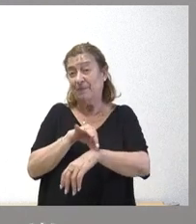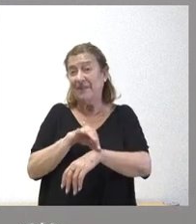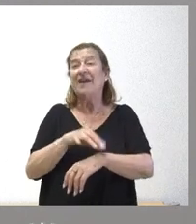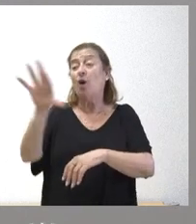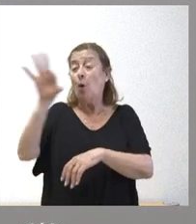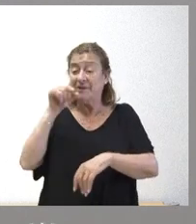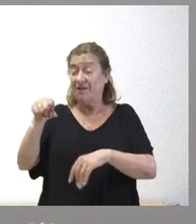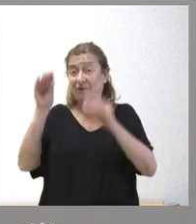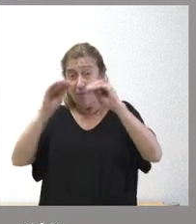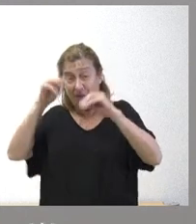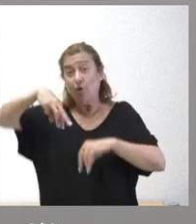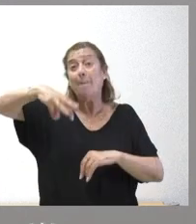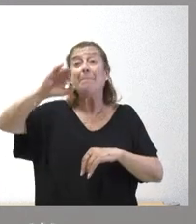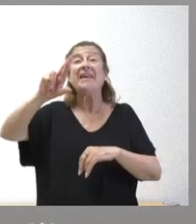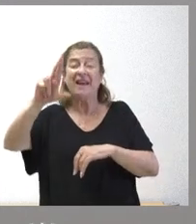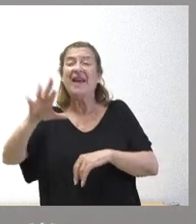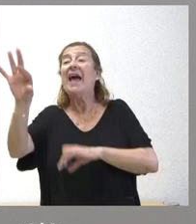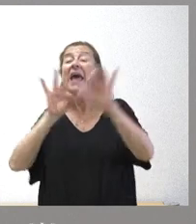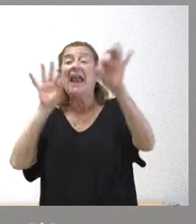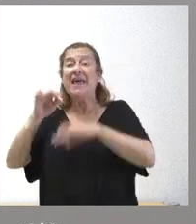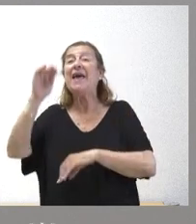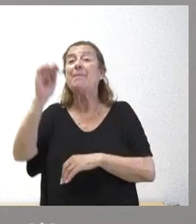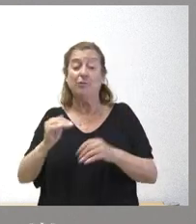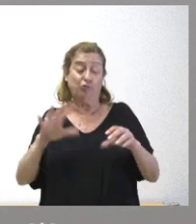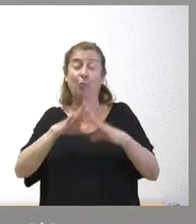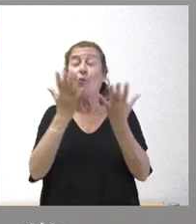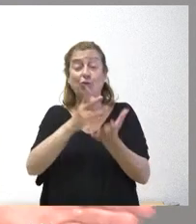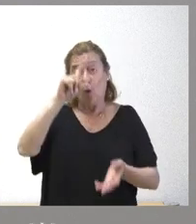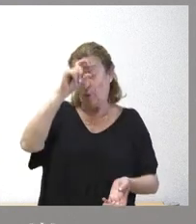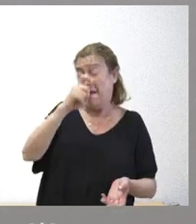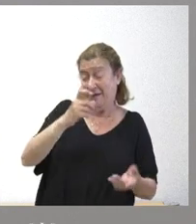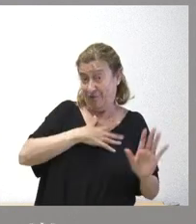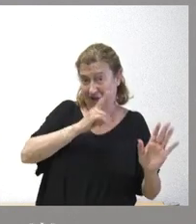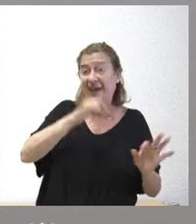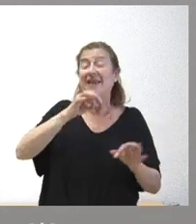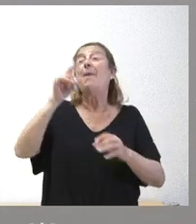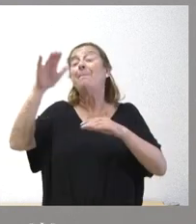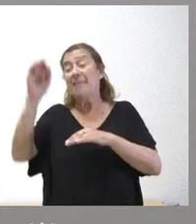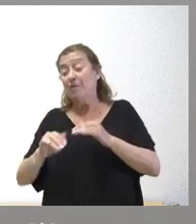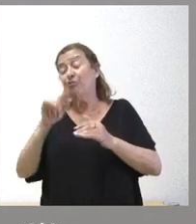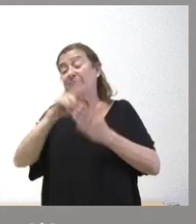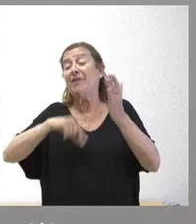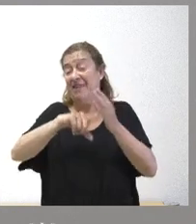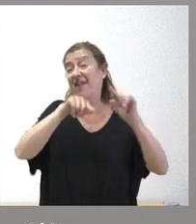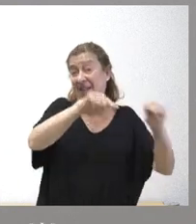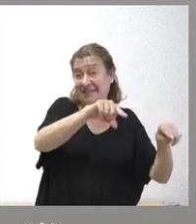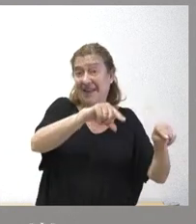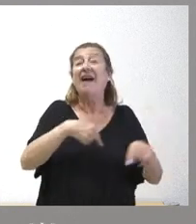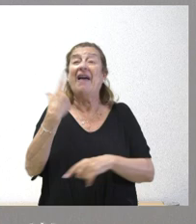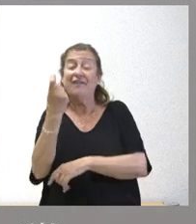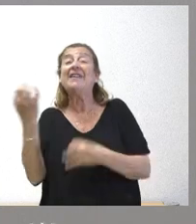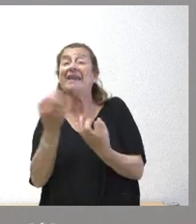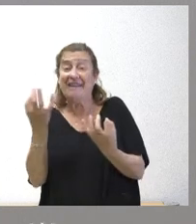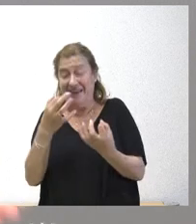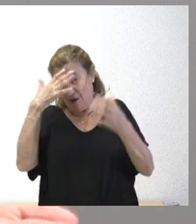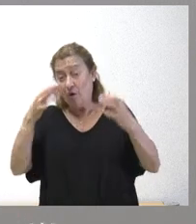optan a esta formación MIR eligen menos el mundo rural y eligen menos esta especialidad específica y lo que hace falta es